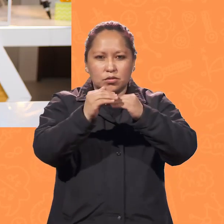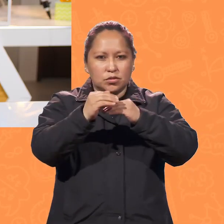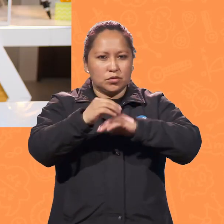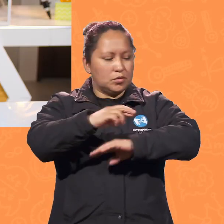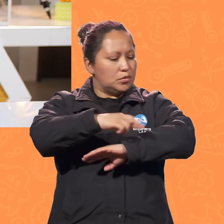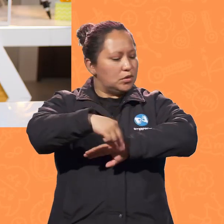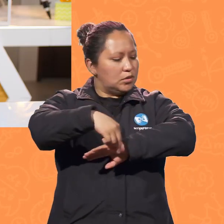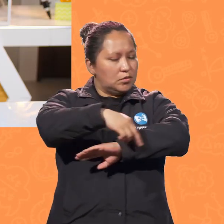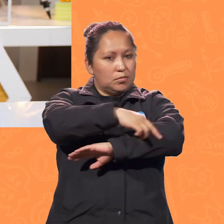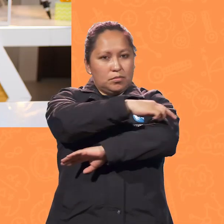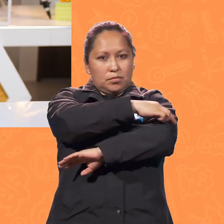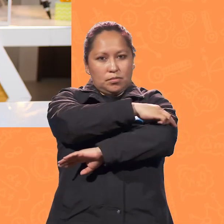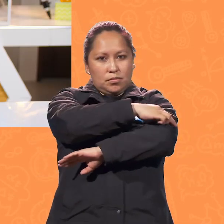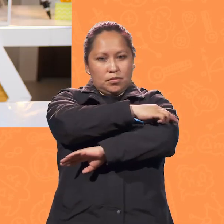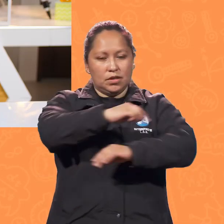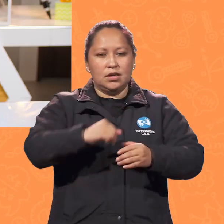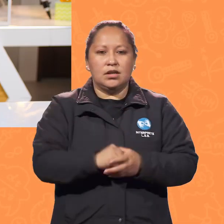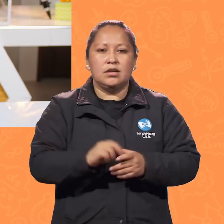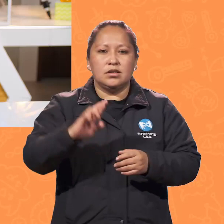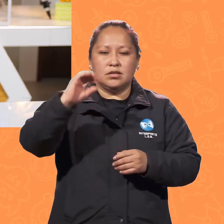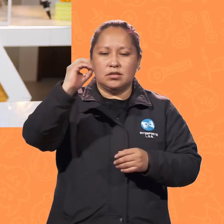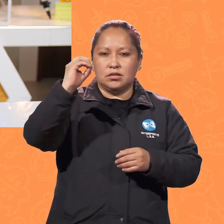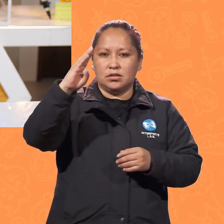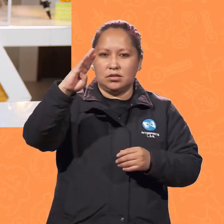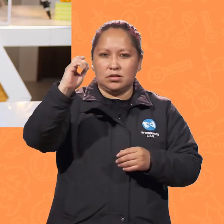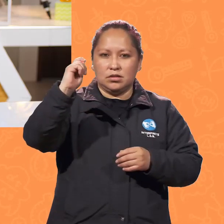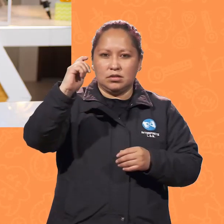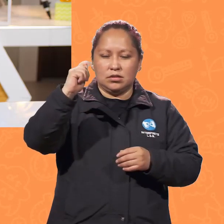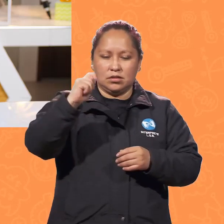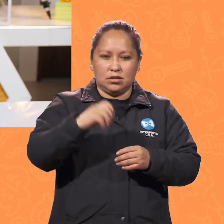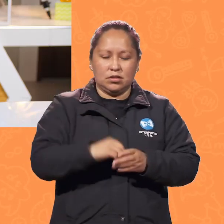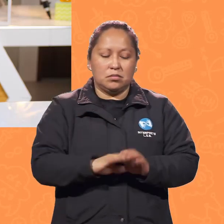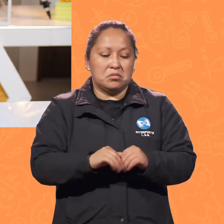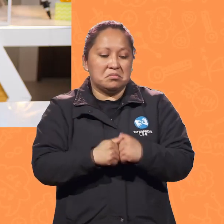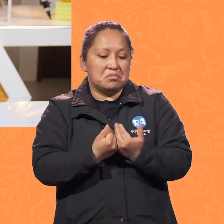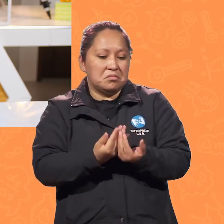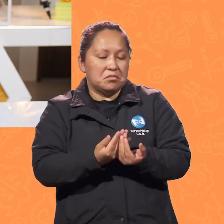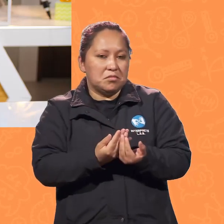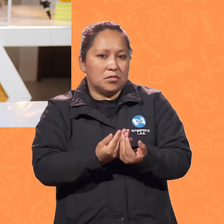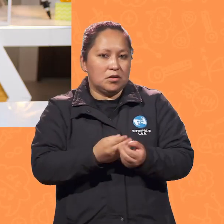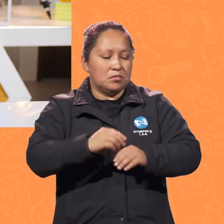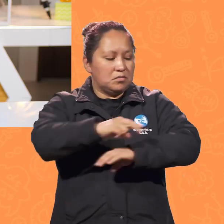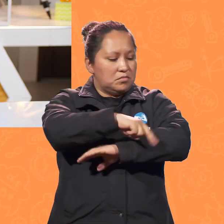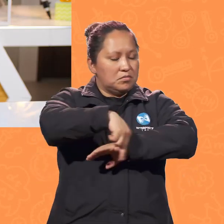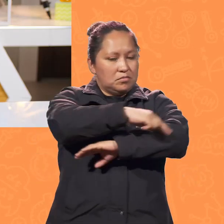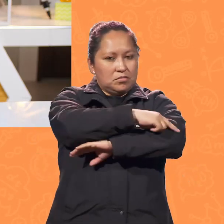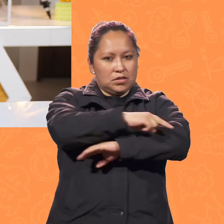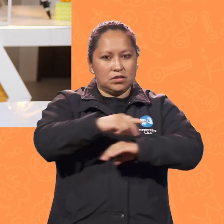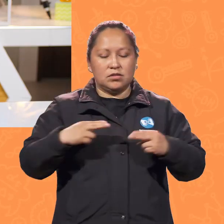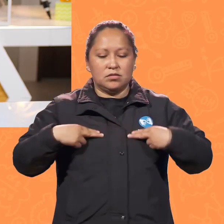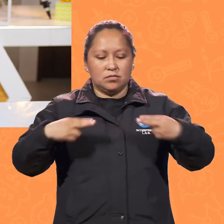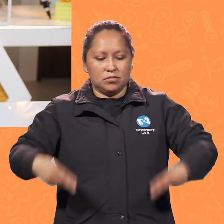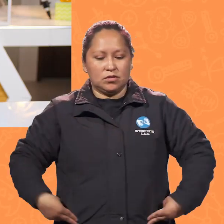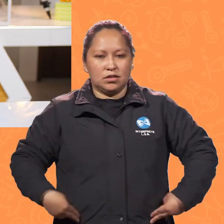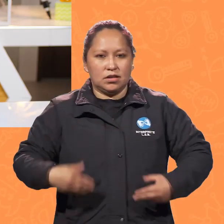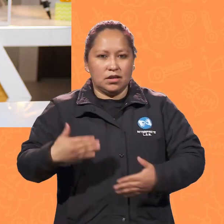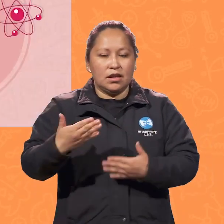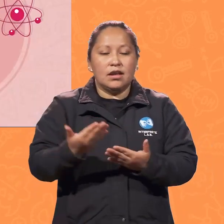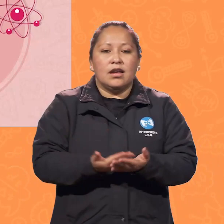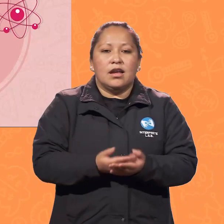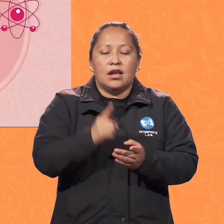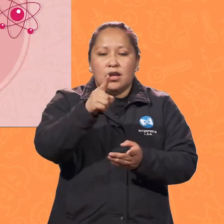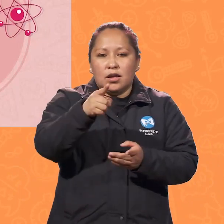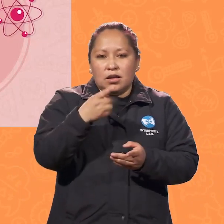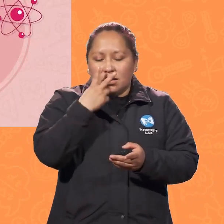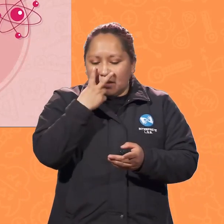que simula la actividad muscular de un brazo humano. Hay varias formas de construirlo. Te invitamos a investigar cómo hacerlo.